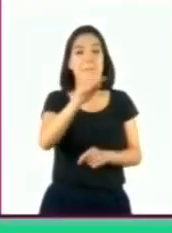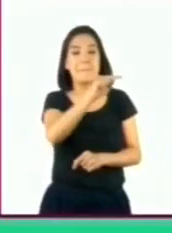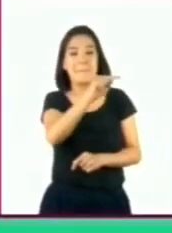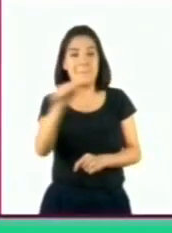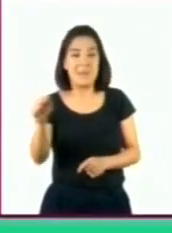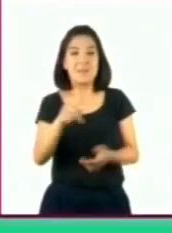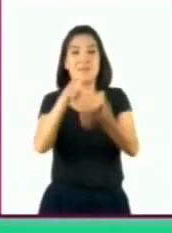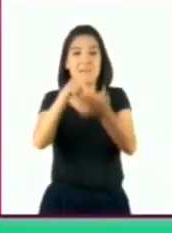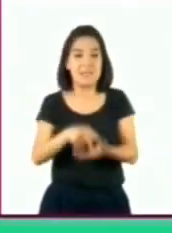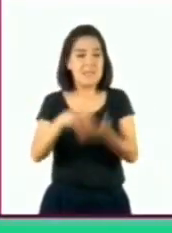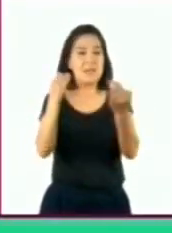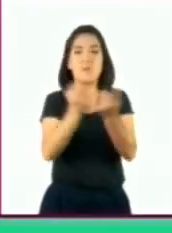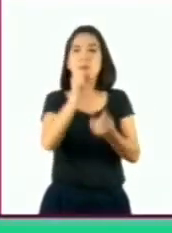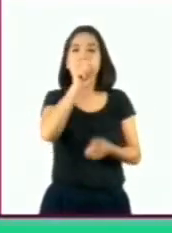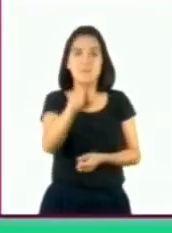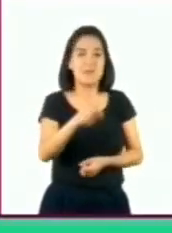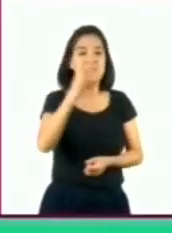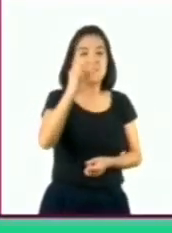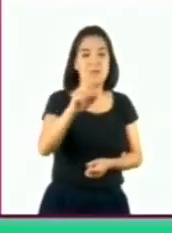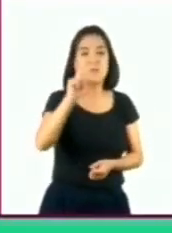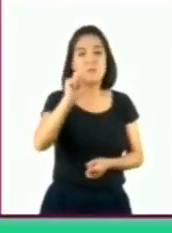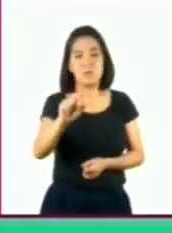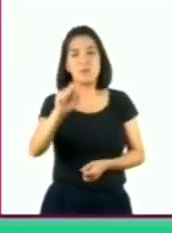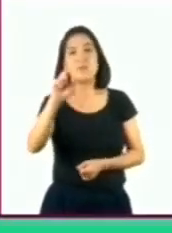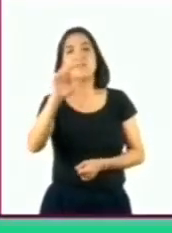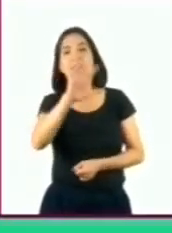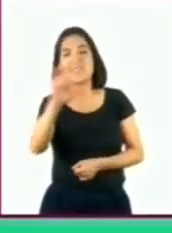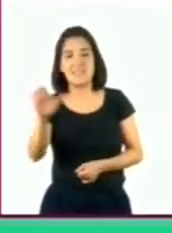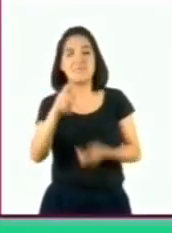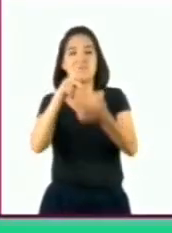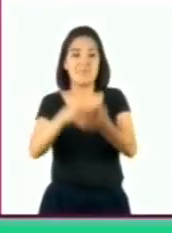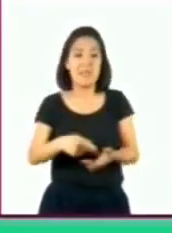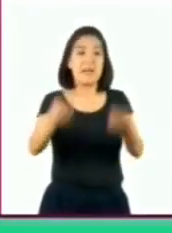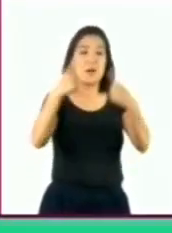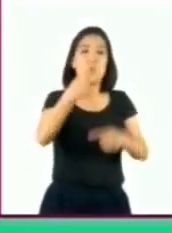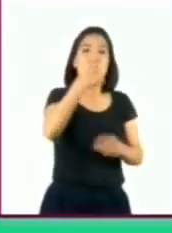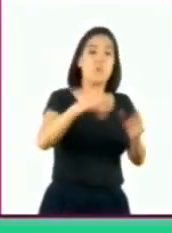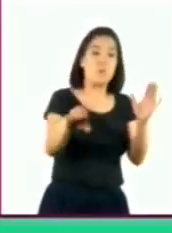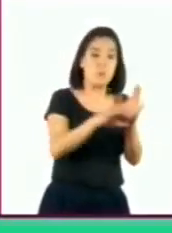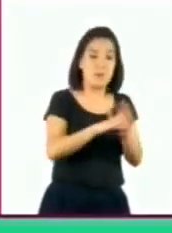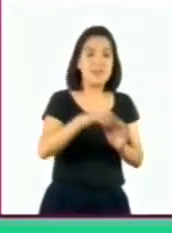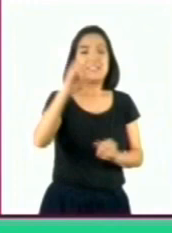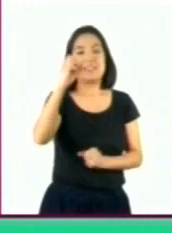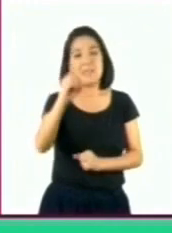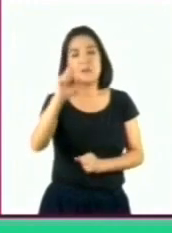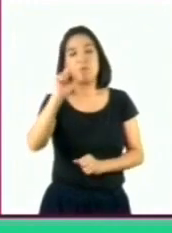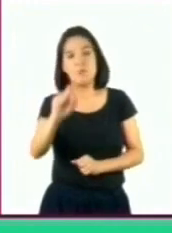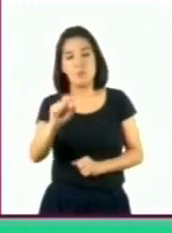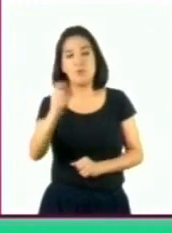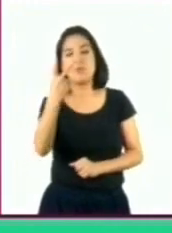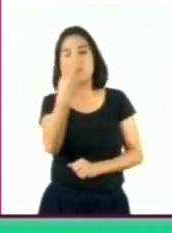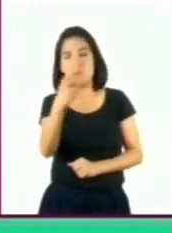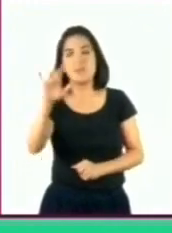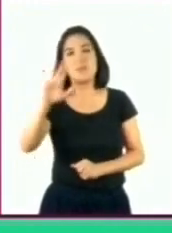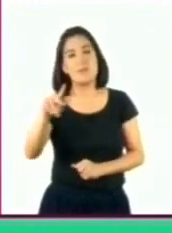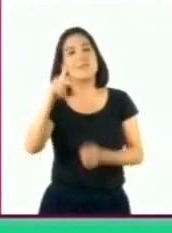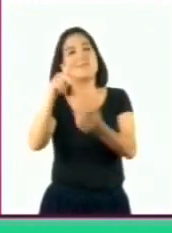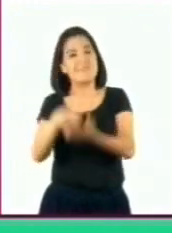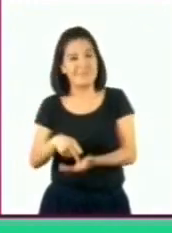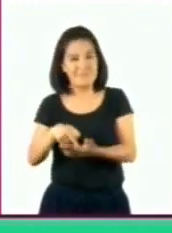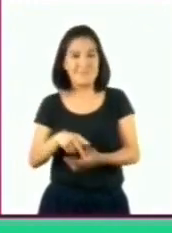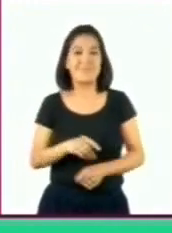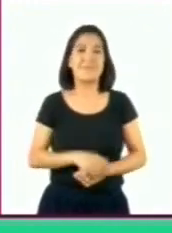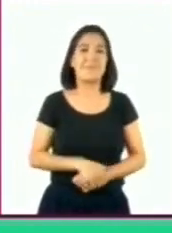equivalente a 0.500 kilogramos y un cuarto de kilogramo a 0.250 kilogramos.